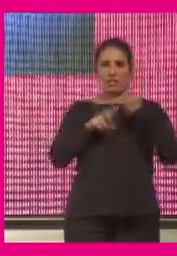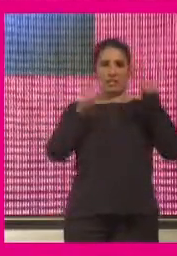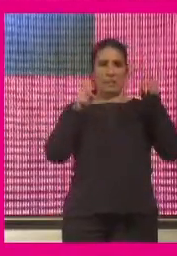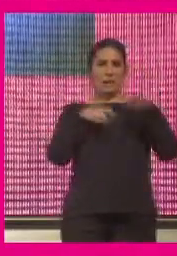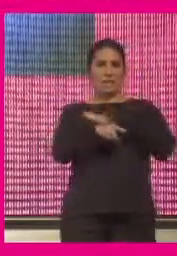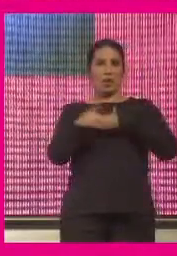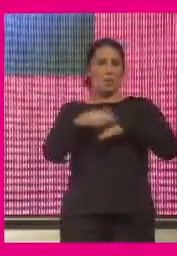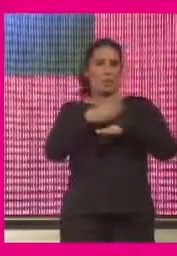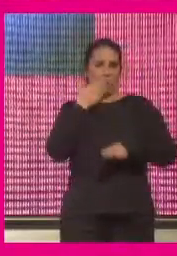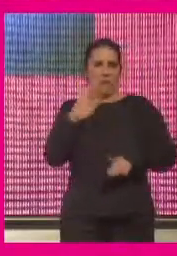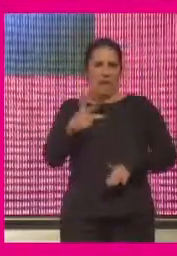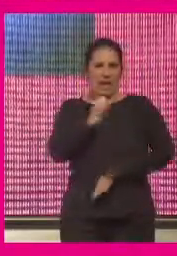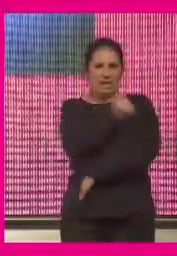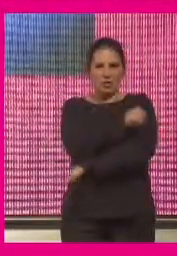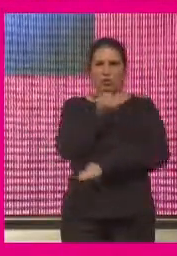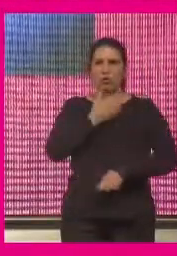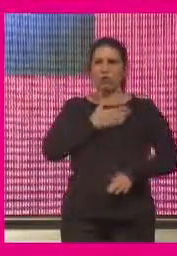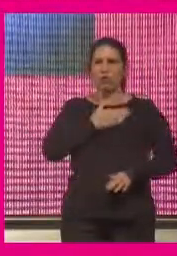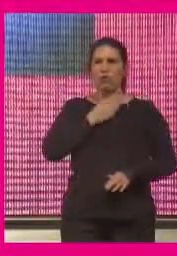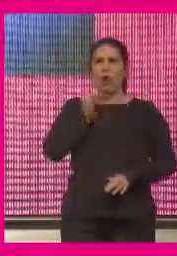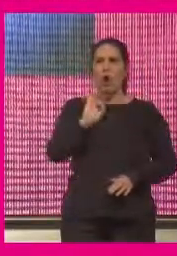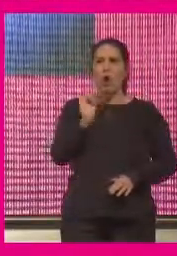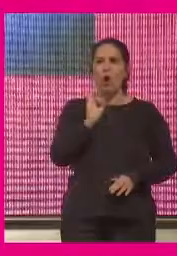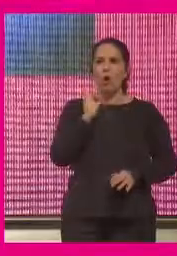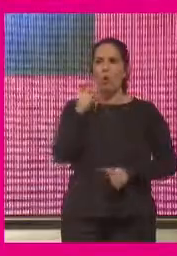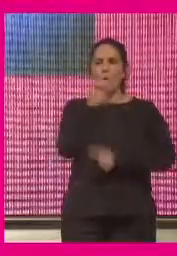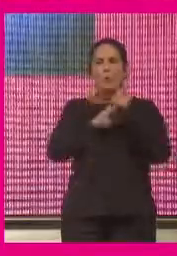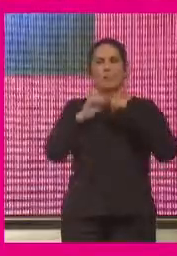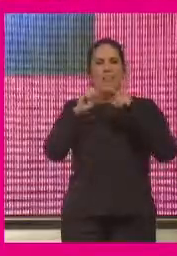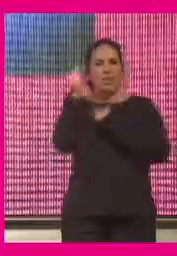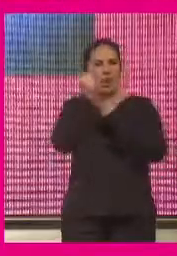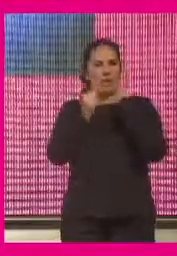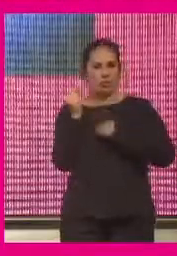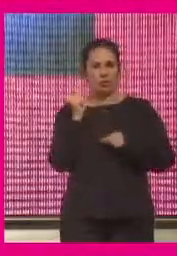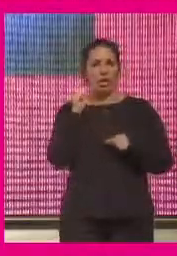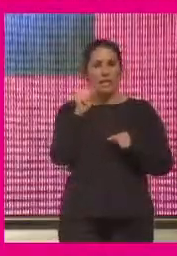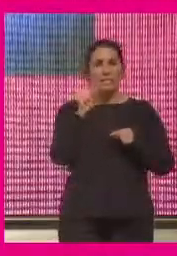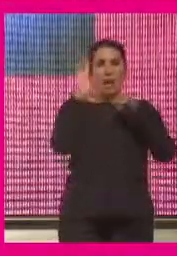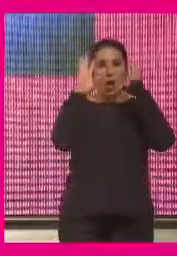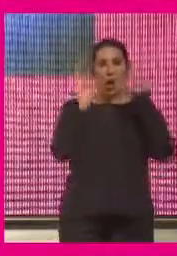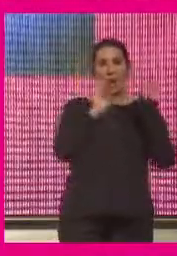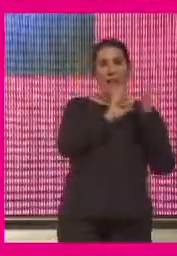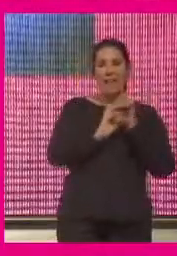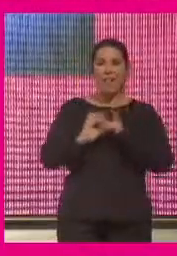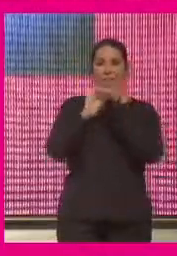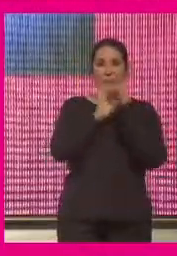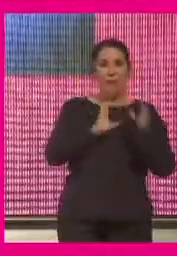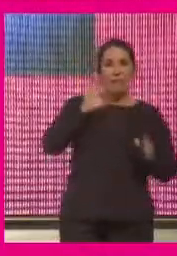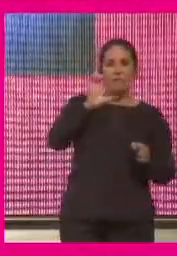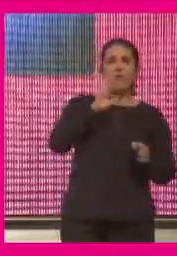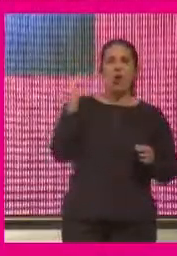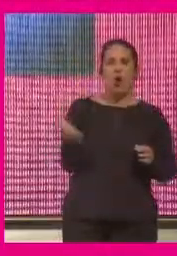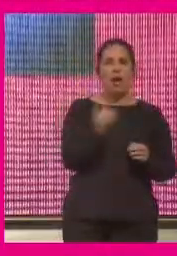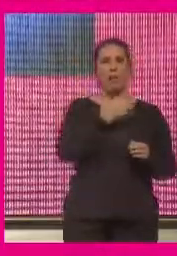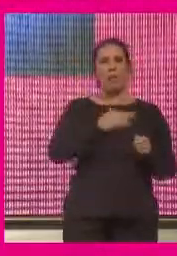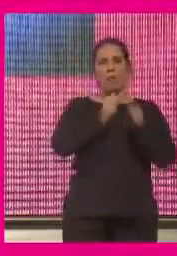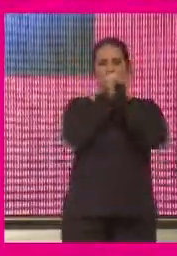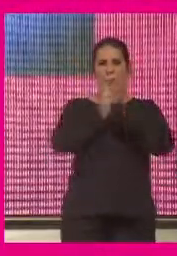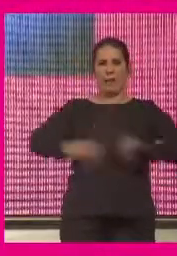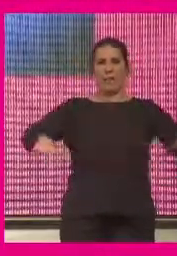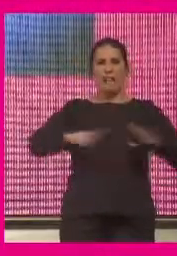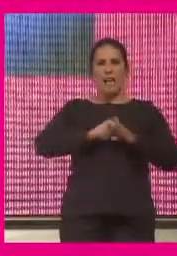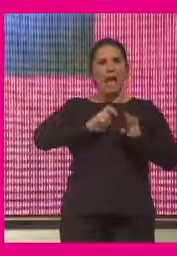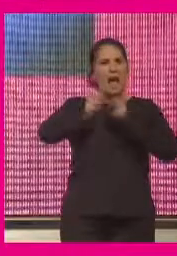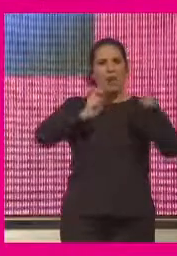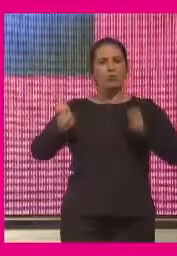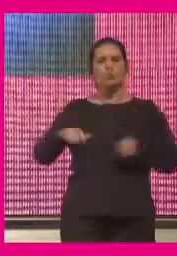gestión de los derechos o los problemas asociados a los datos y esa coherencia de país ojalá que pudiera propagarse a